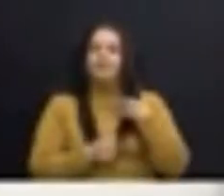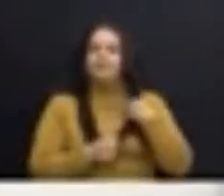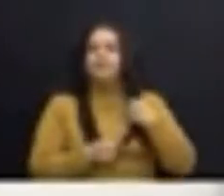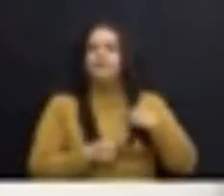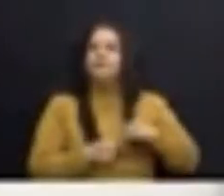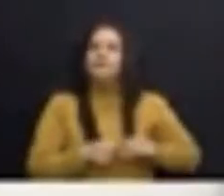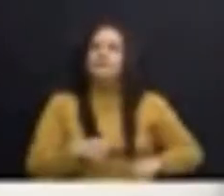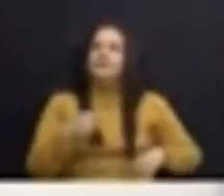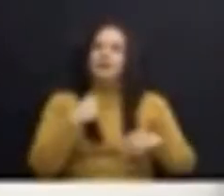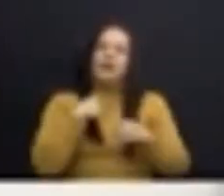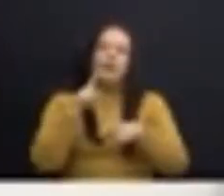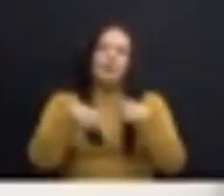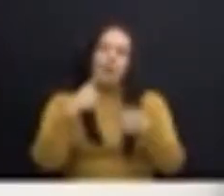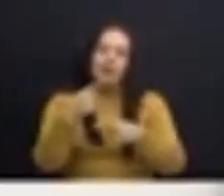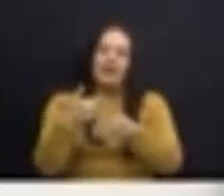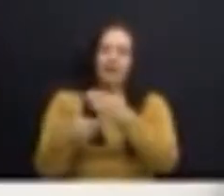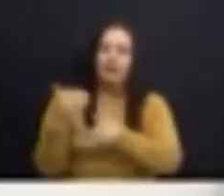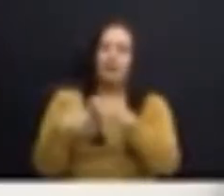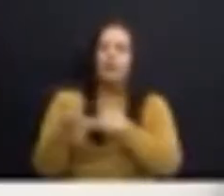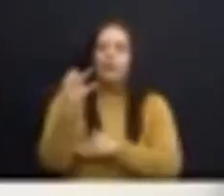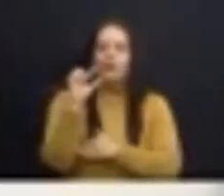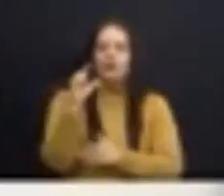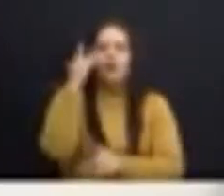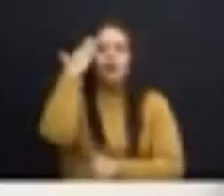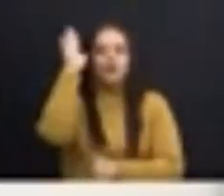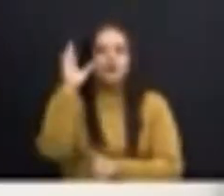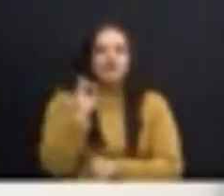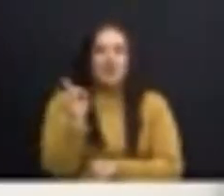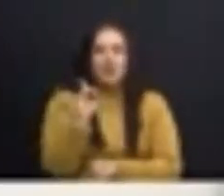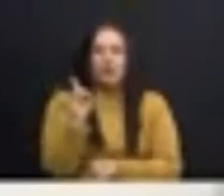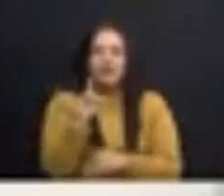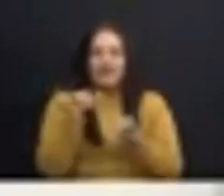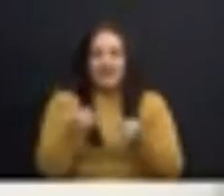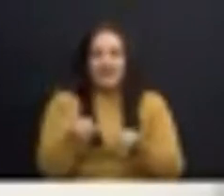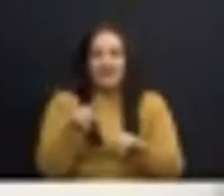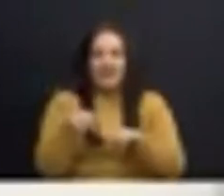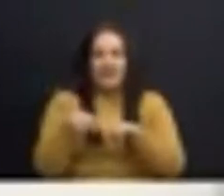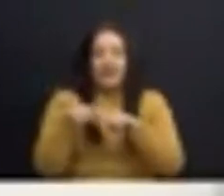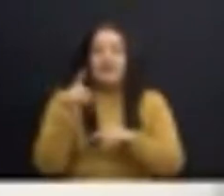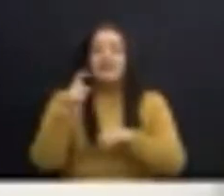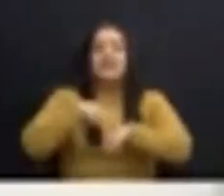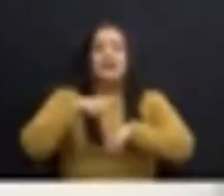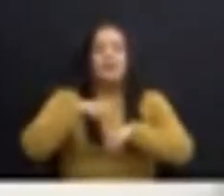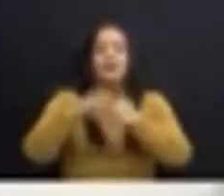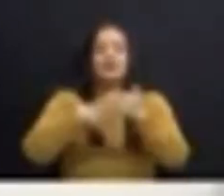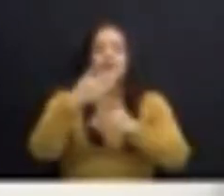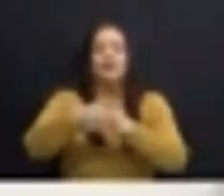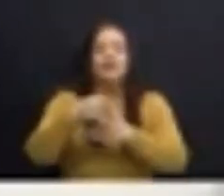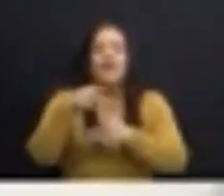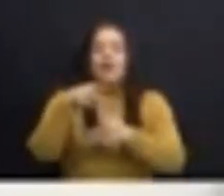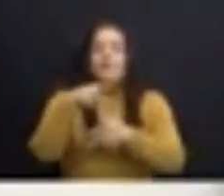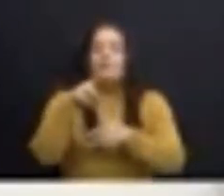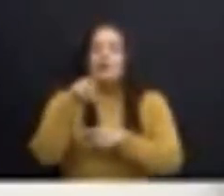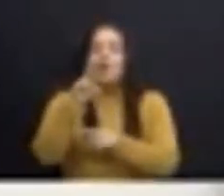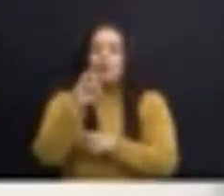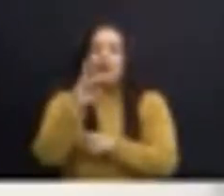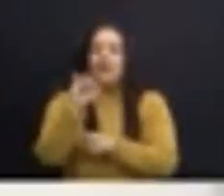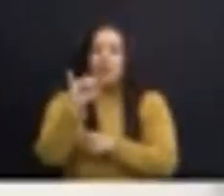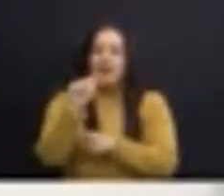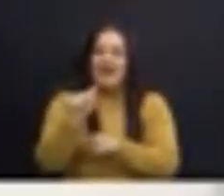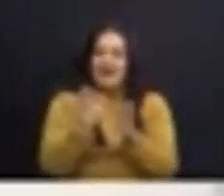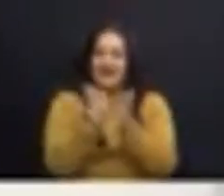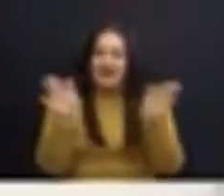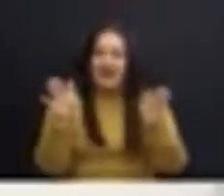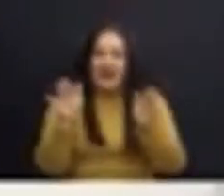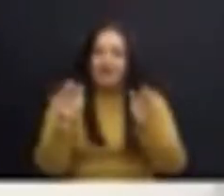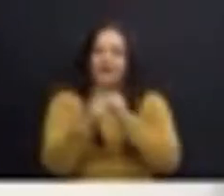Voy a devolver un poquito porque no sabía exactamente dónde quedé. Tiempo después, la Procuraduría General de República cambió de criterio